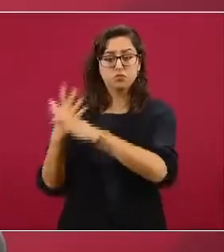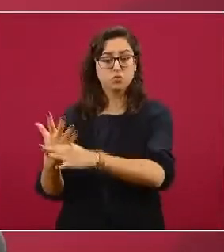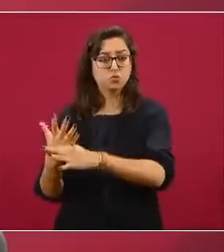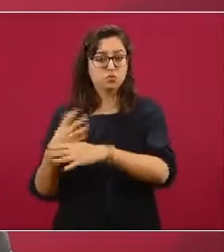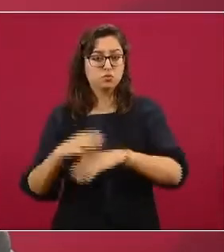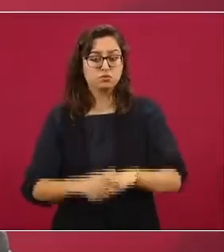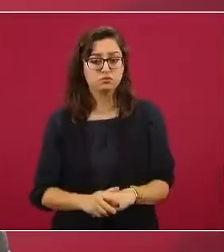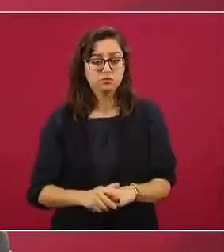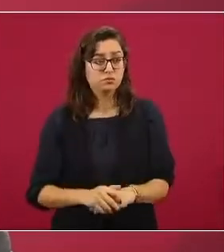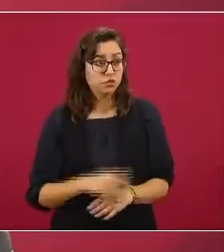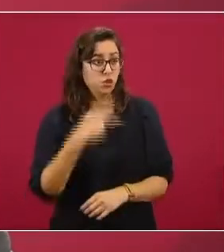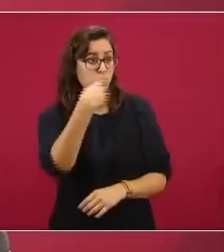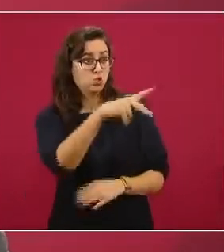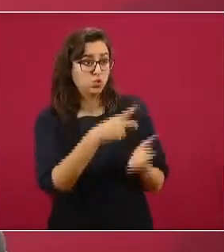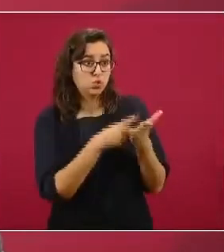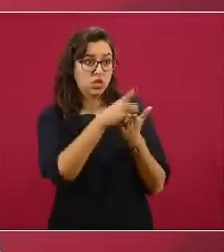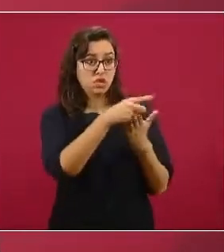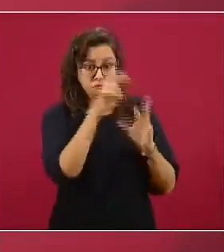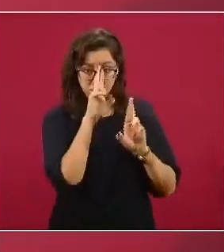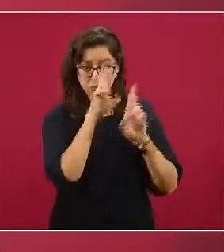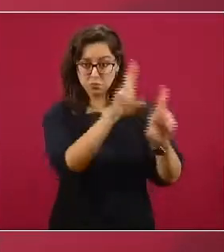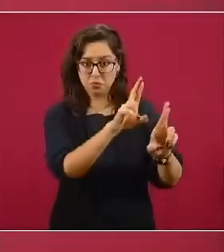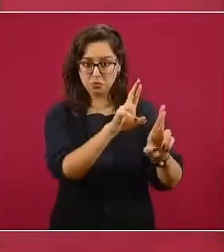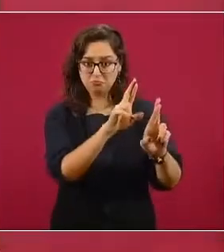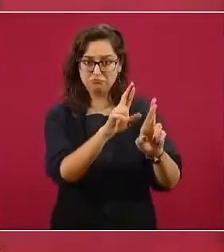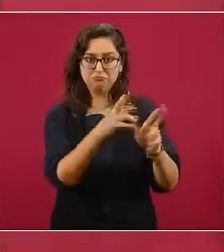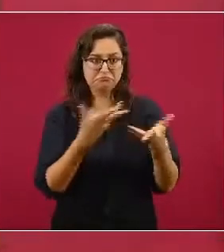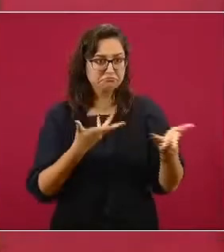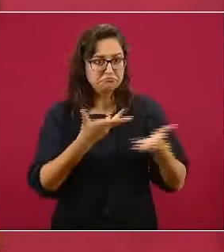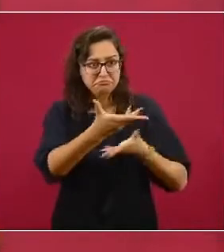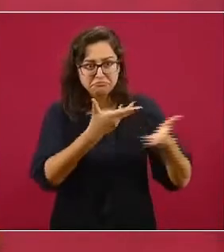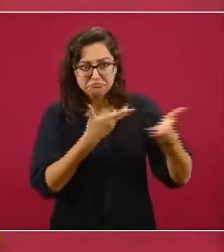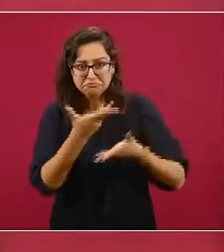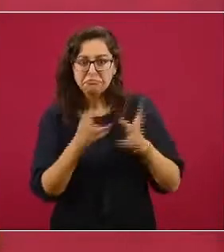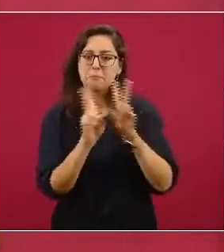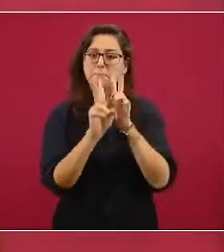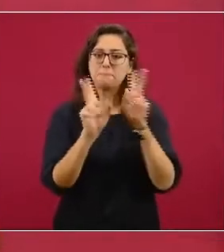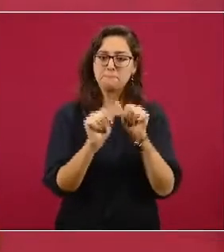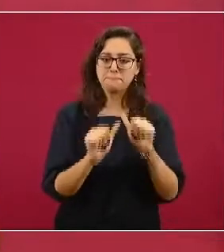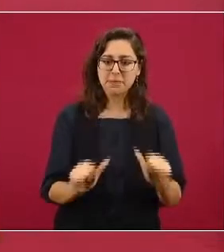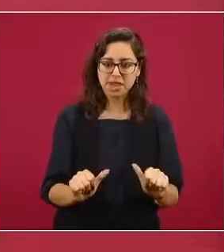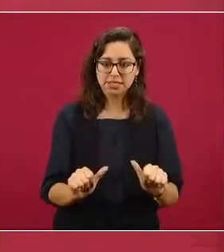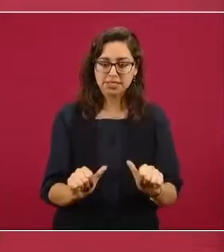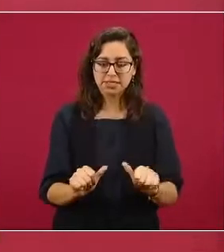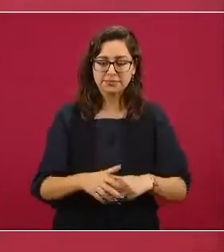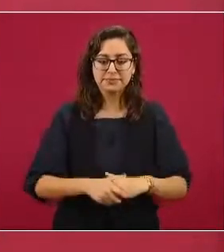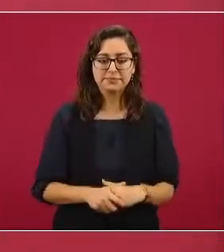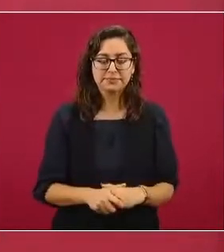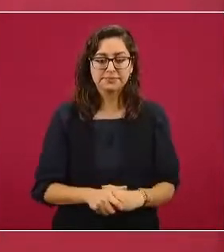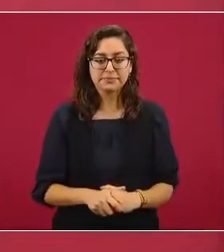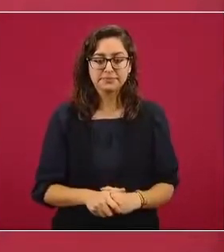derecho ajeno es la paz. Nosotros no podemos